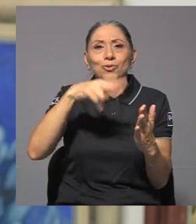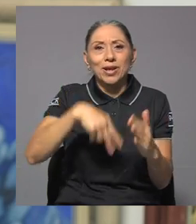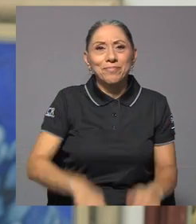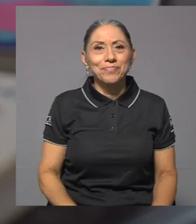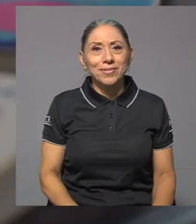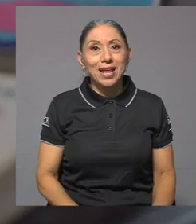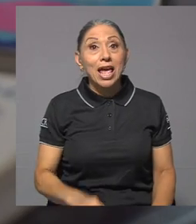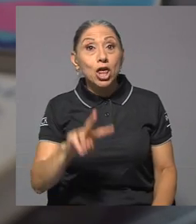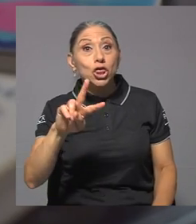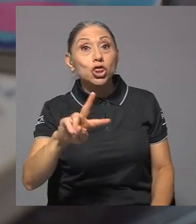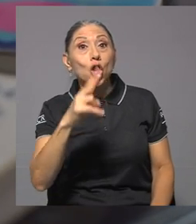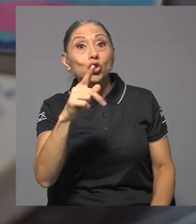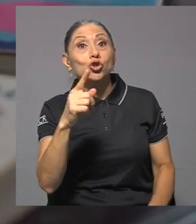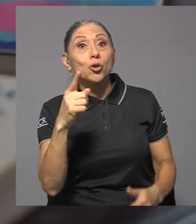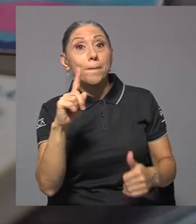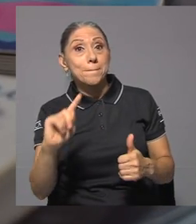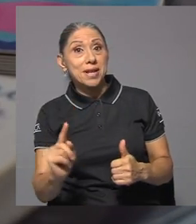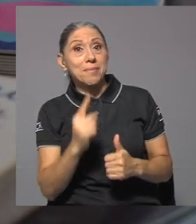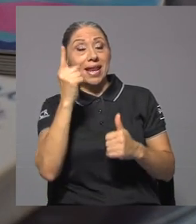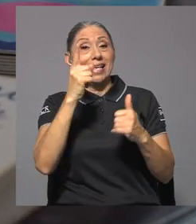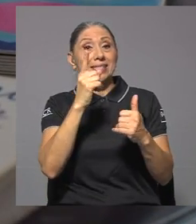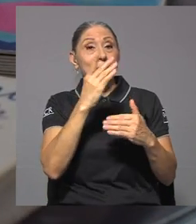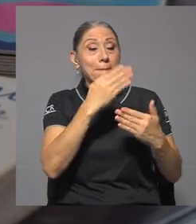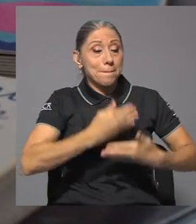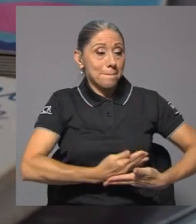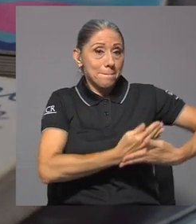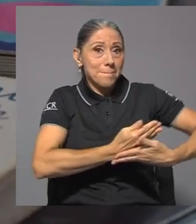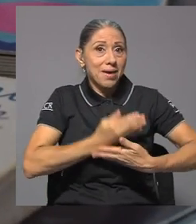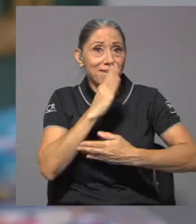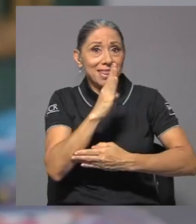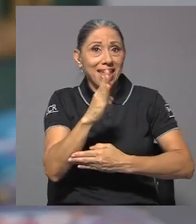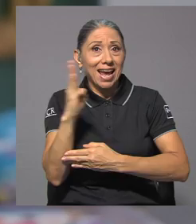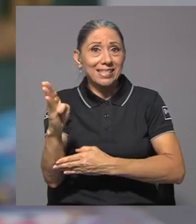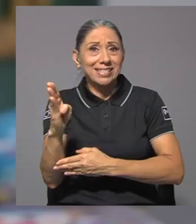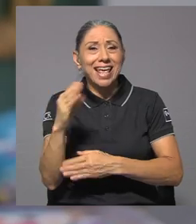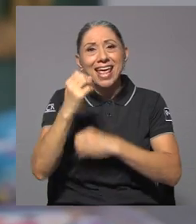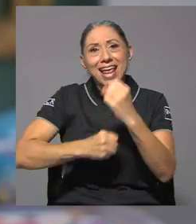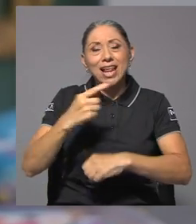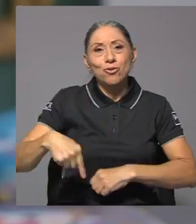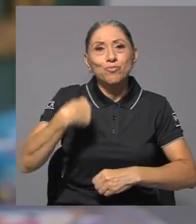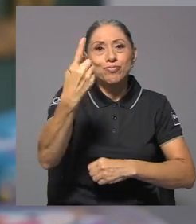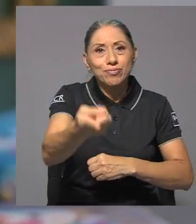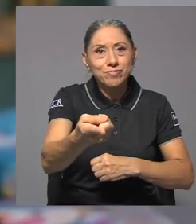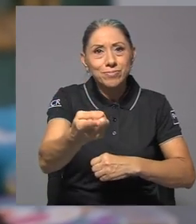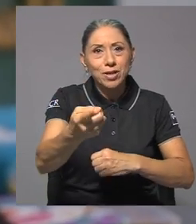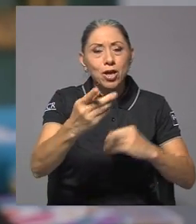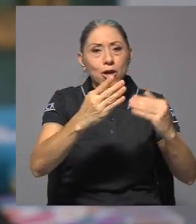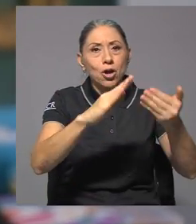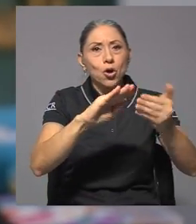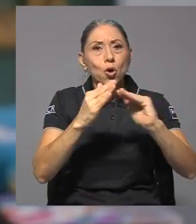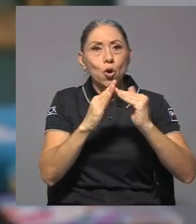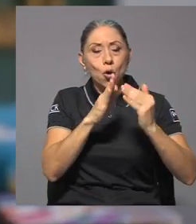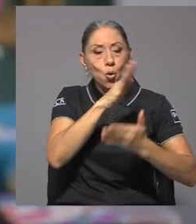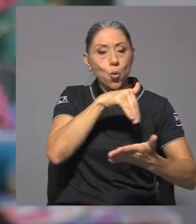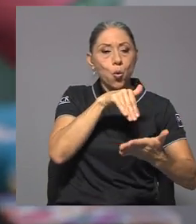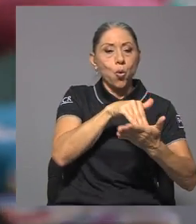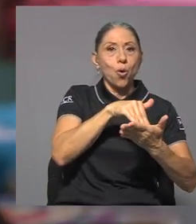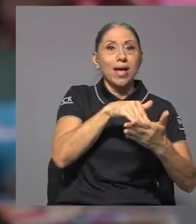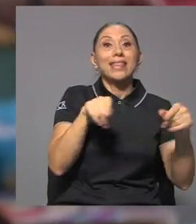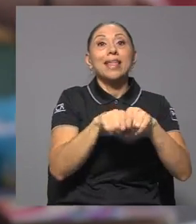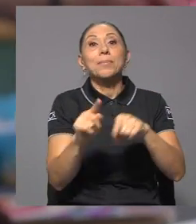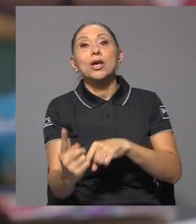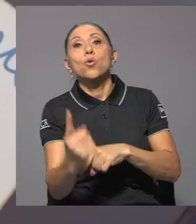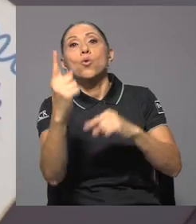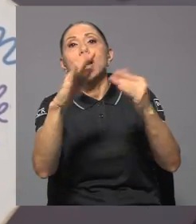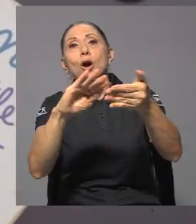Las dos primeras bebetecas iniciarán en el 2022 en la zona urbana y otra en una comunidad rural a